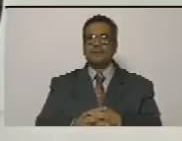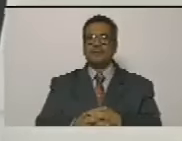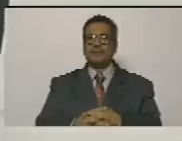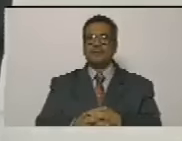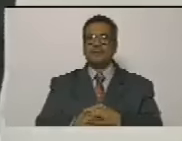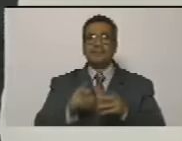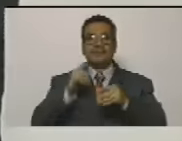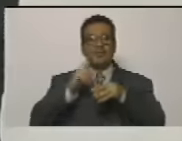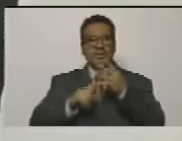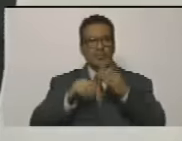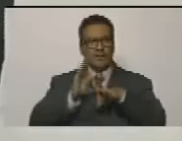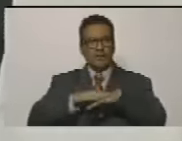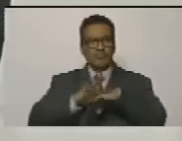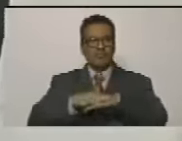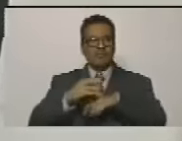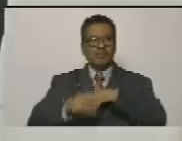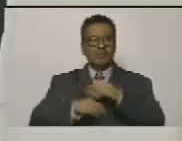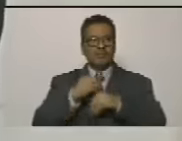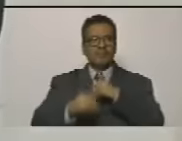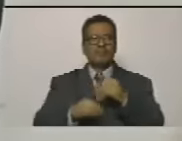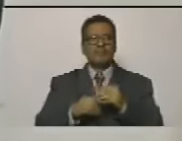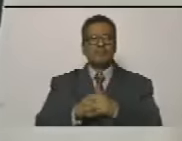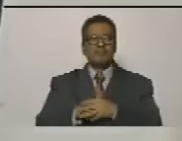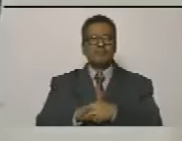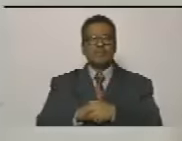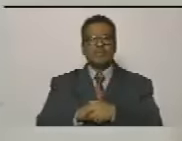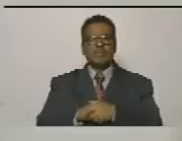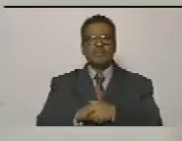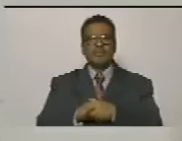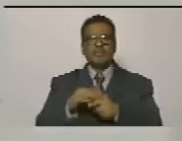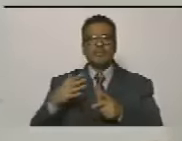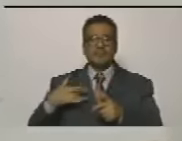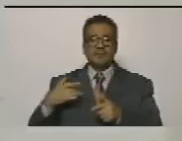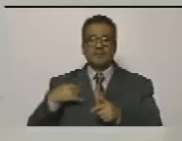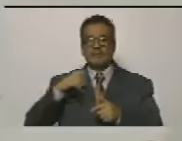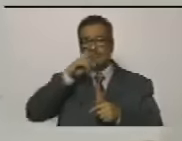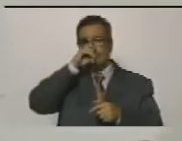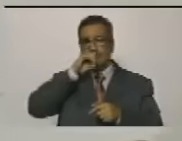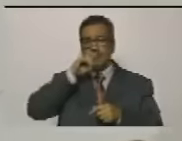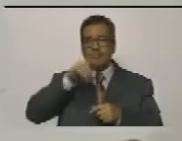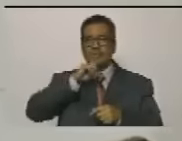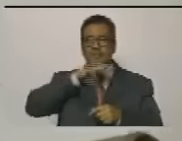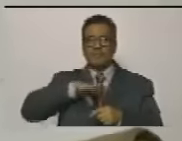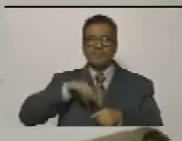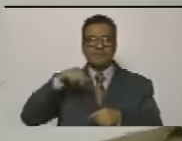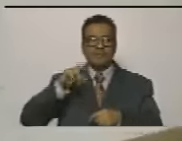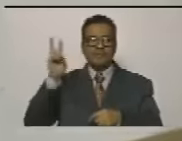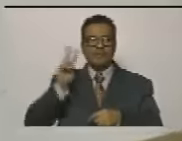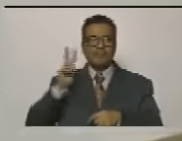las consecuencias de nuestra respuesta se sentirá por años y años en la historia de este país